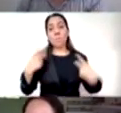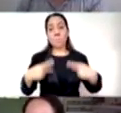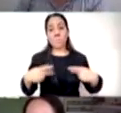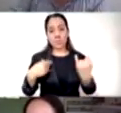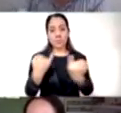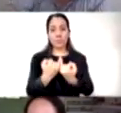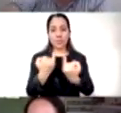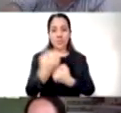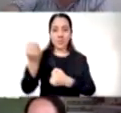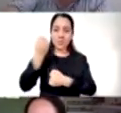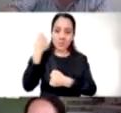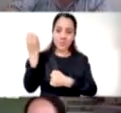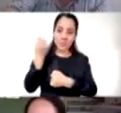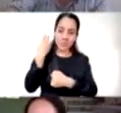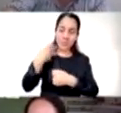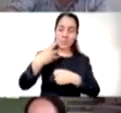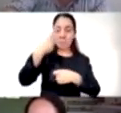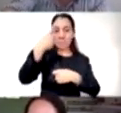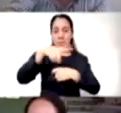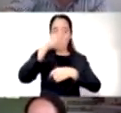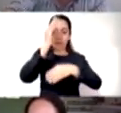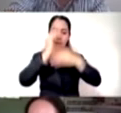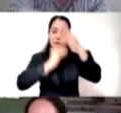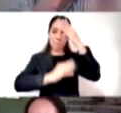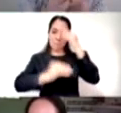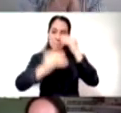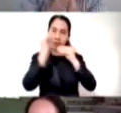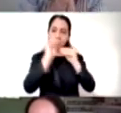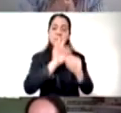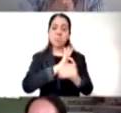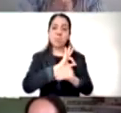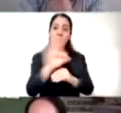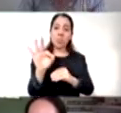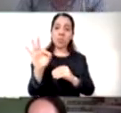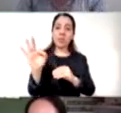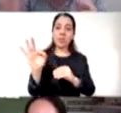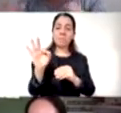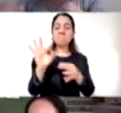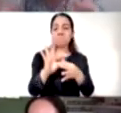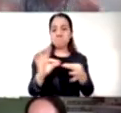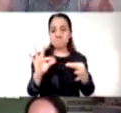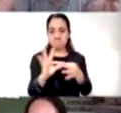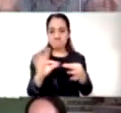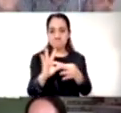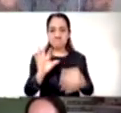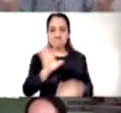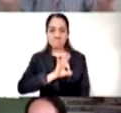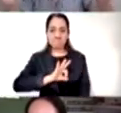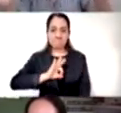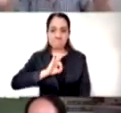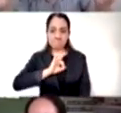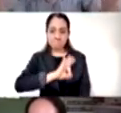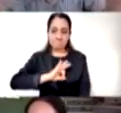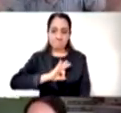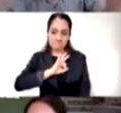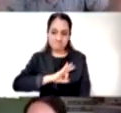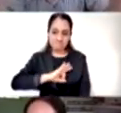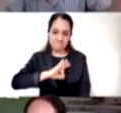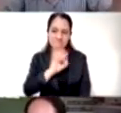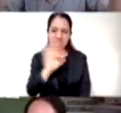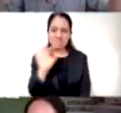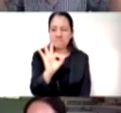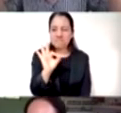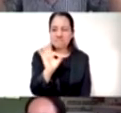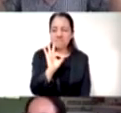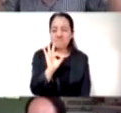algo más de cual aprender y conversar felicidades nos robamos unos minutitos pero en general fuimos de una